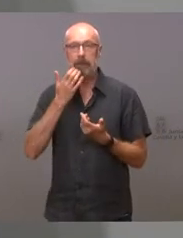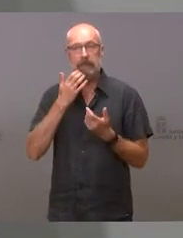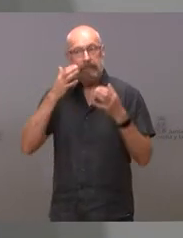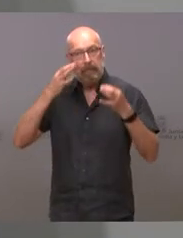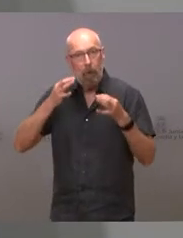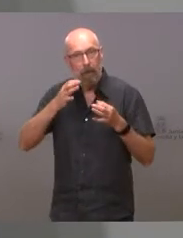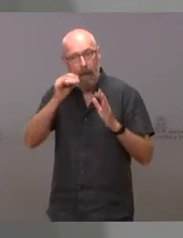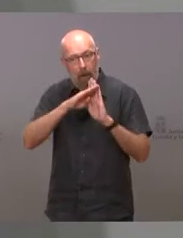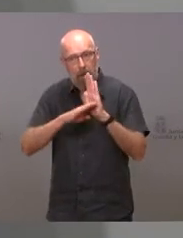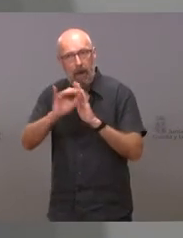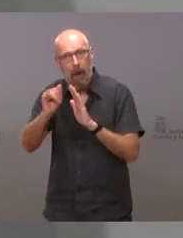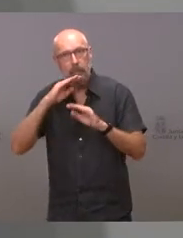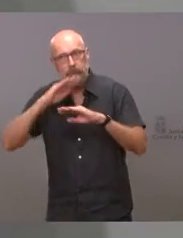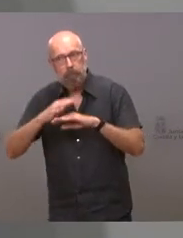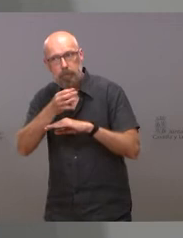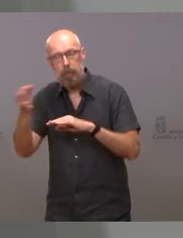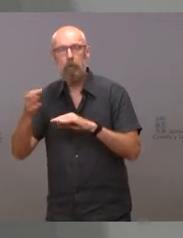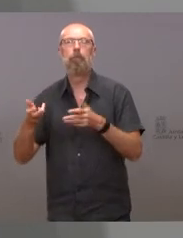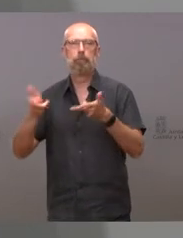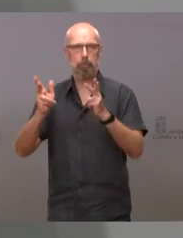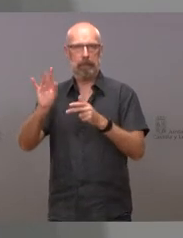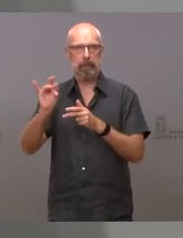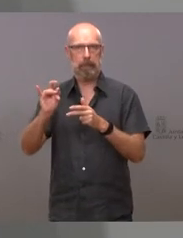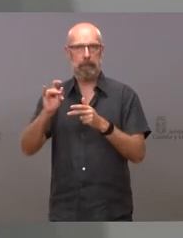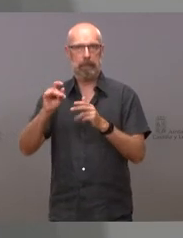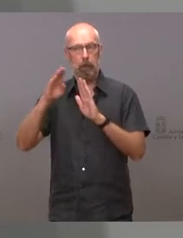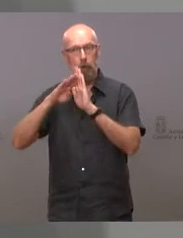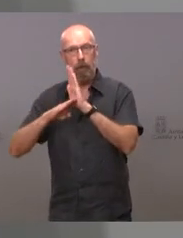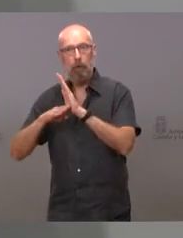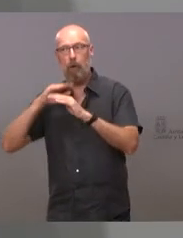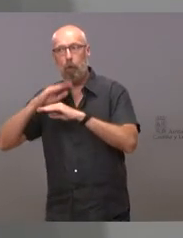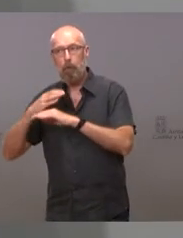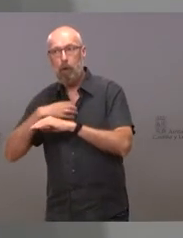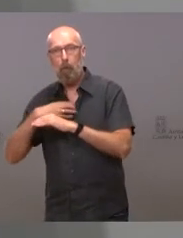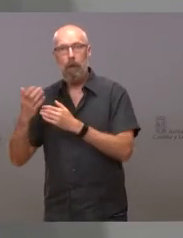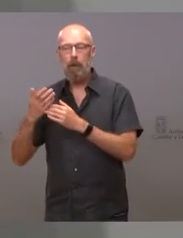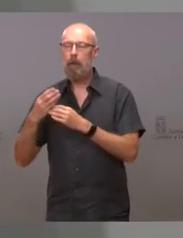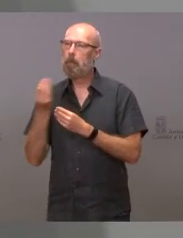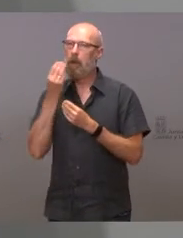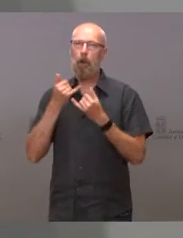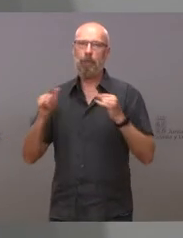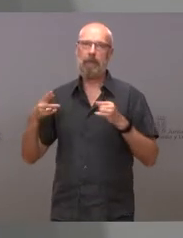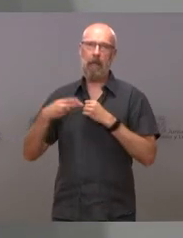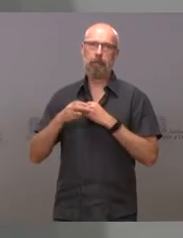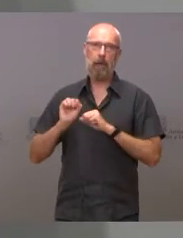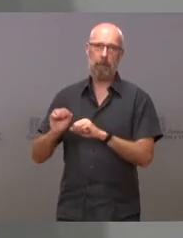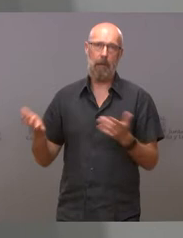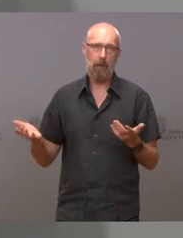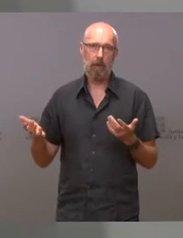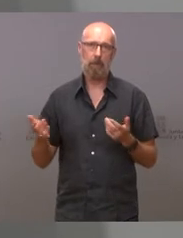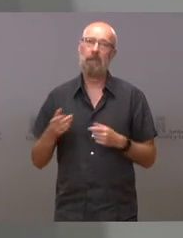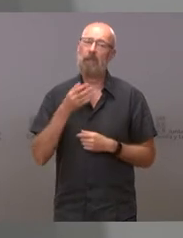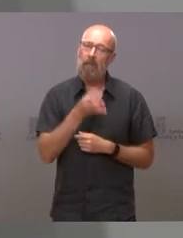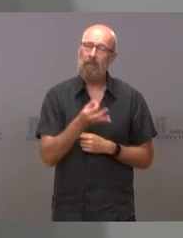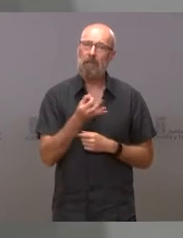actividades que cumplan con las restricciones, pues es mejor no hacerlo. Pero hay también un ejercicio de responsabilidad por